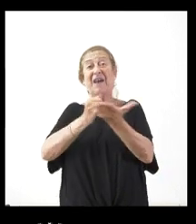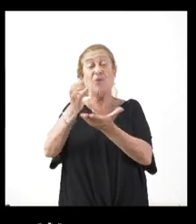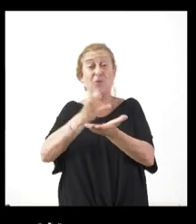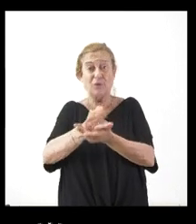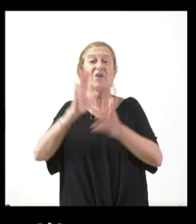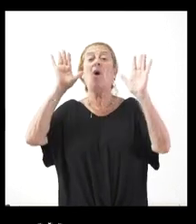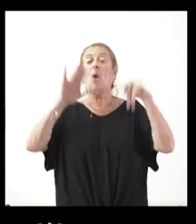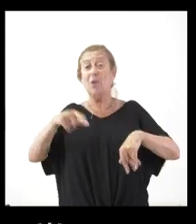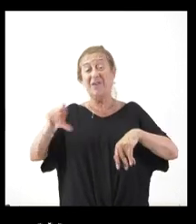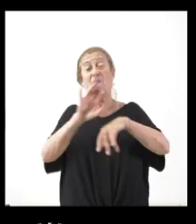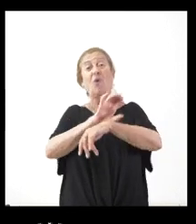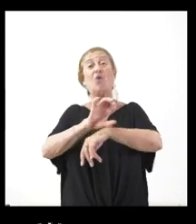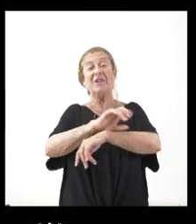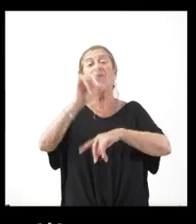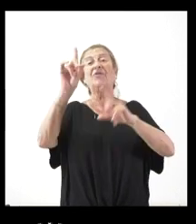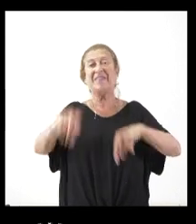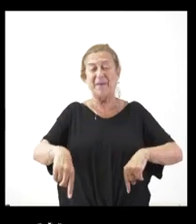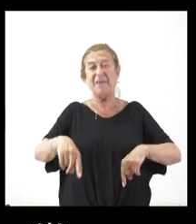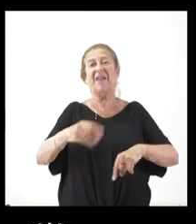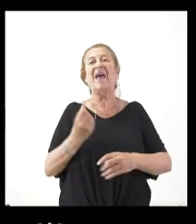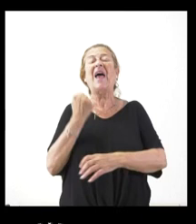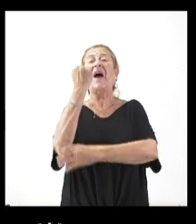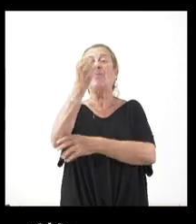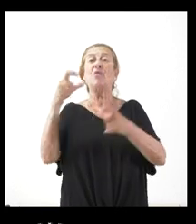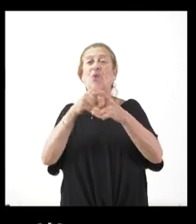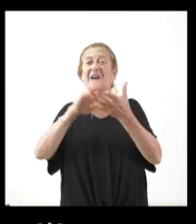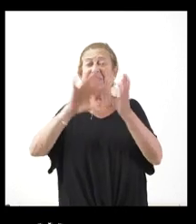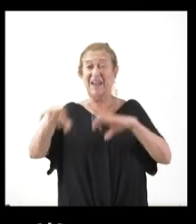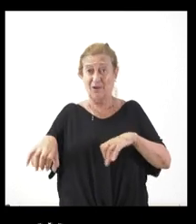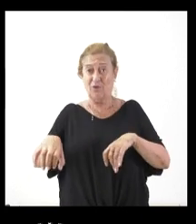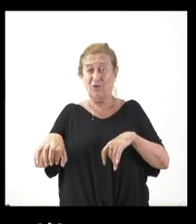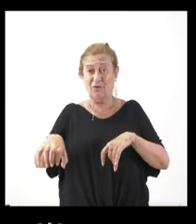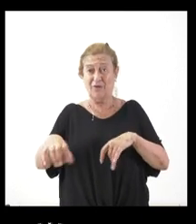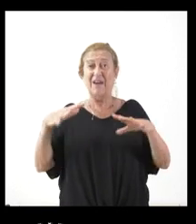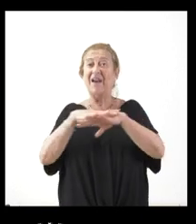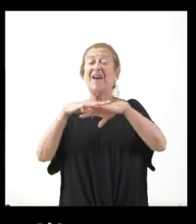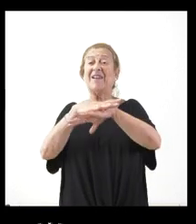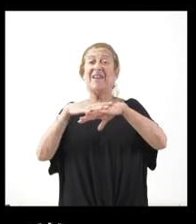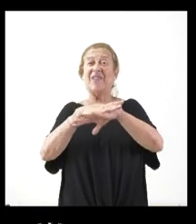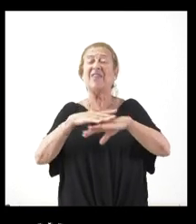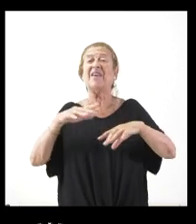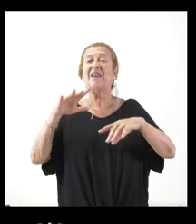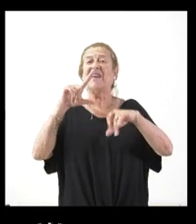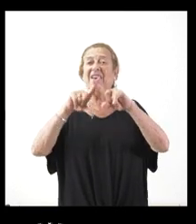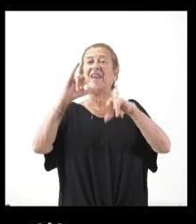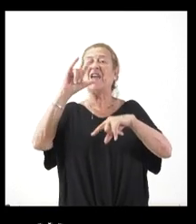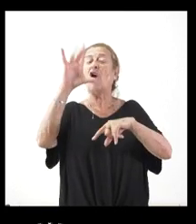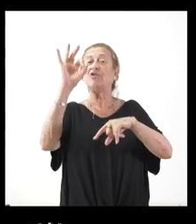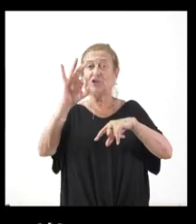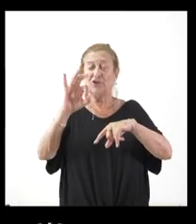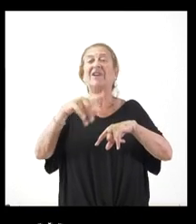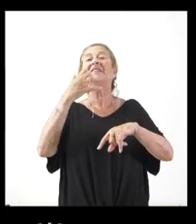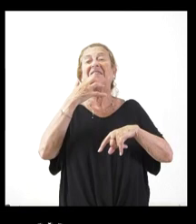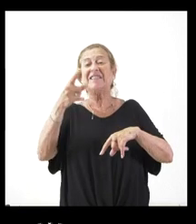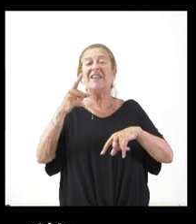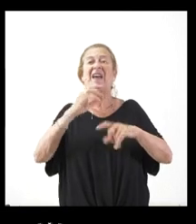consejo también se ha ratificado el apoyo de la Junta de Castilla y León a la red de CILOX. Mi pregunta es si ahora